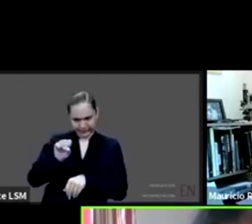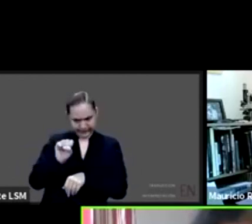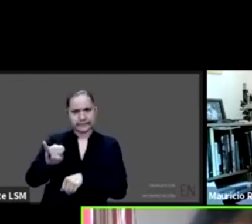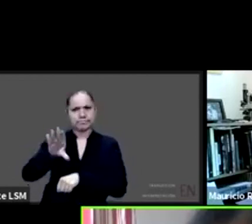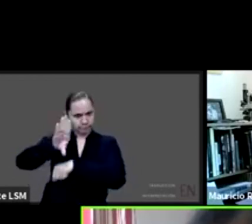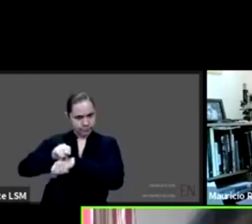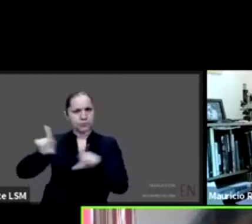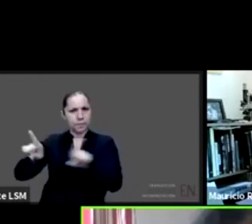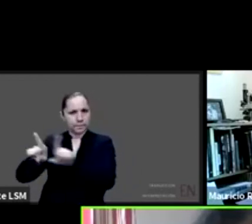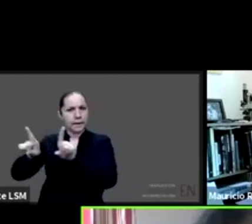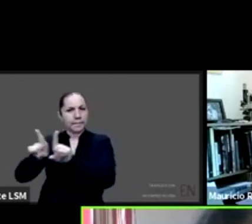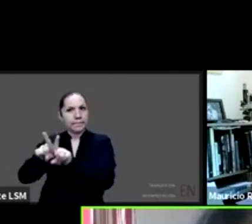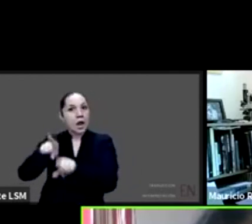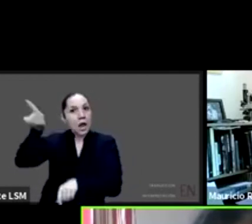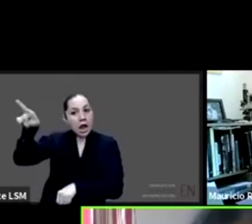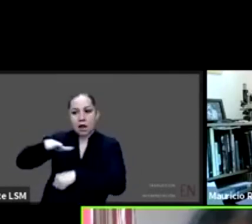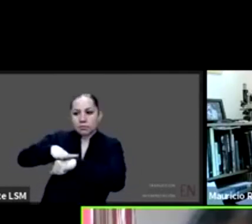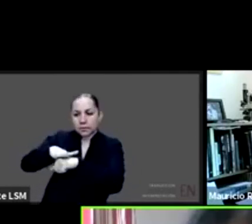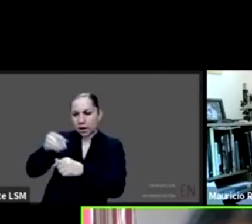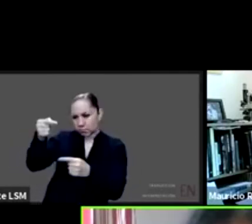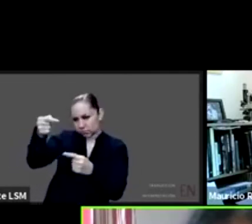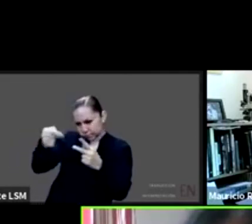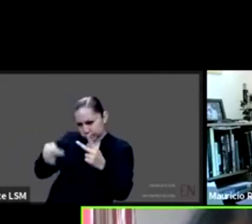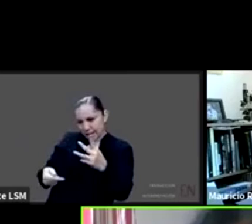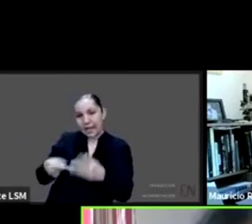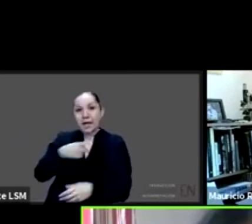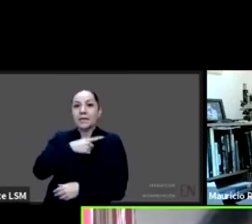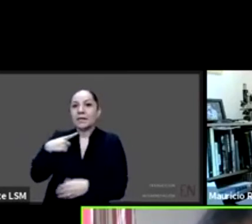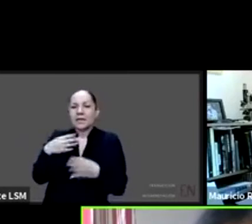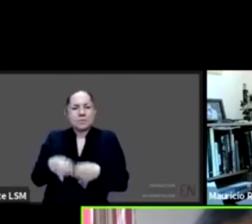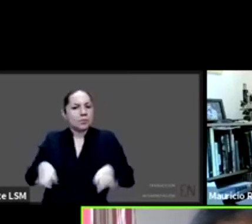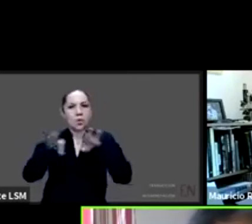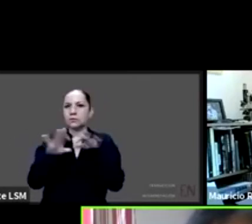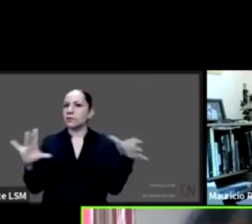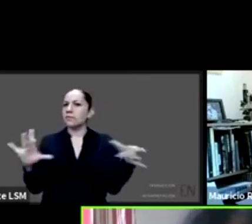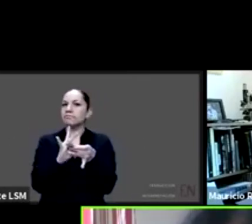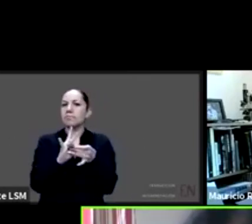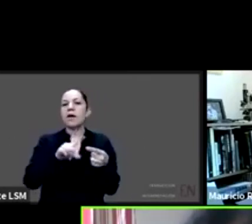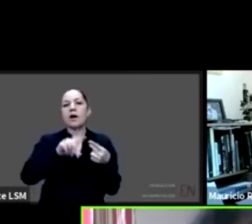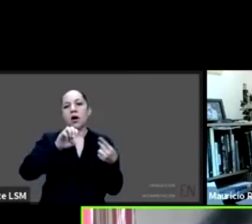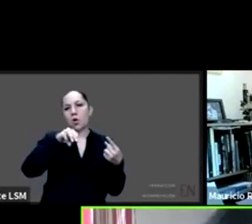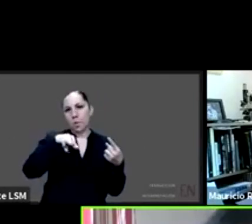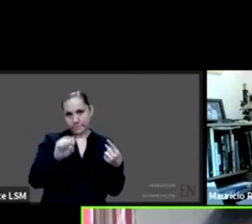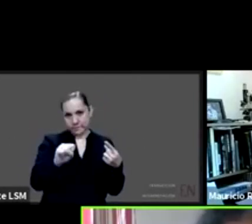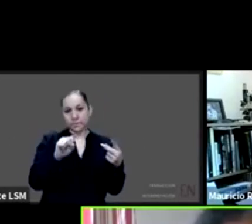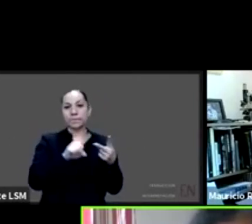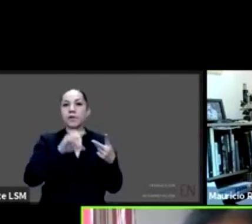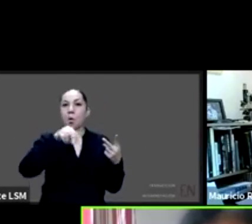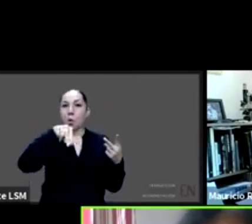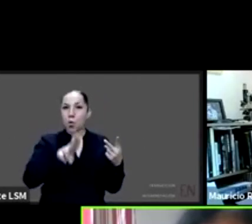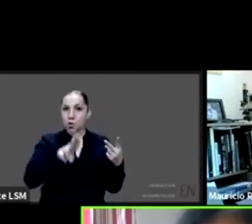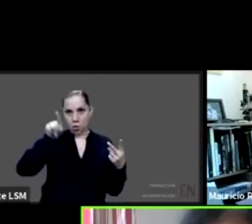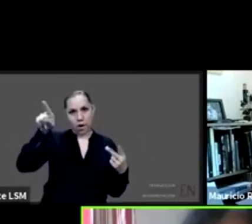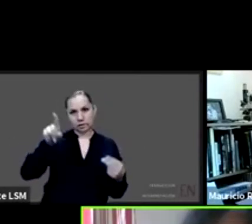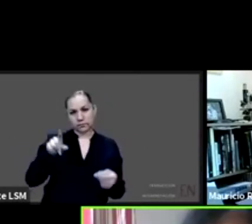acorde a lo que debe ser interpretado tanto por la OMS como el Comité de ESCA de ONU en su observación